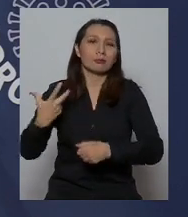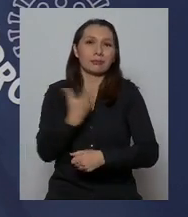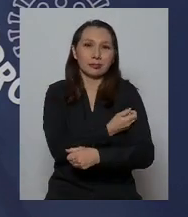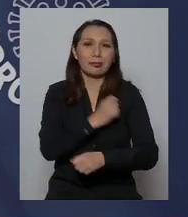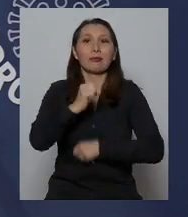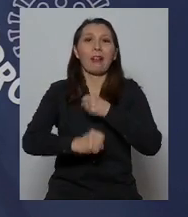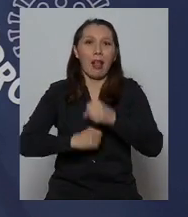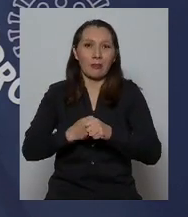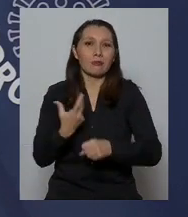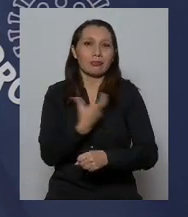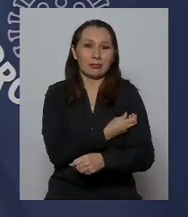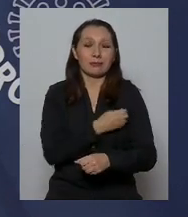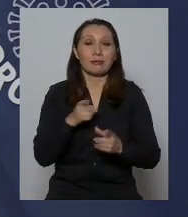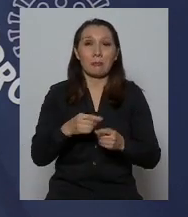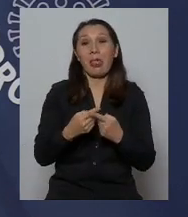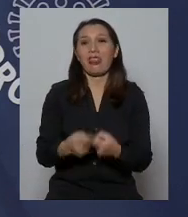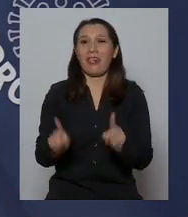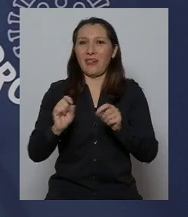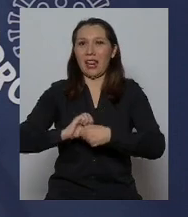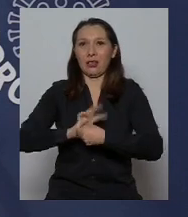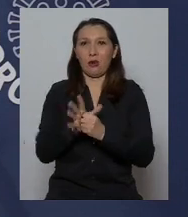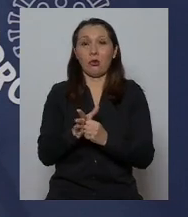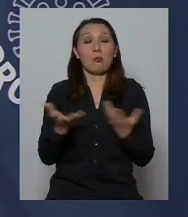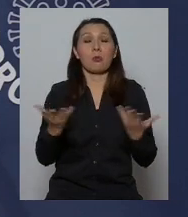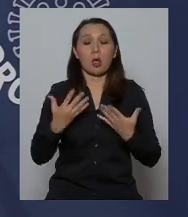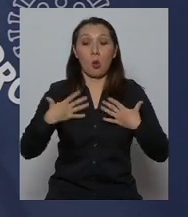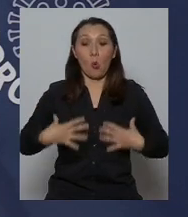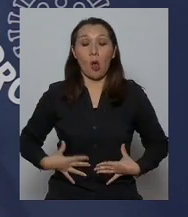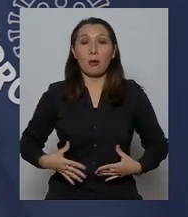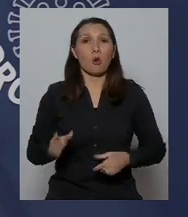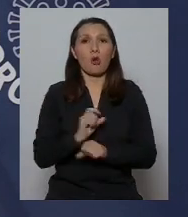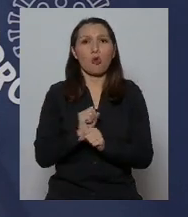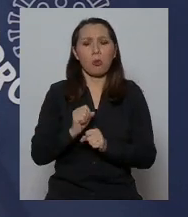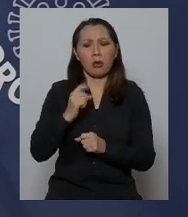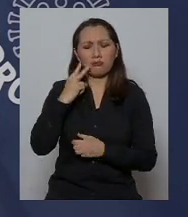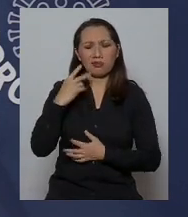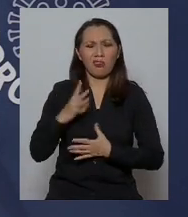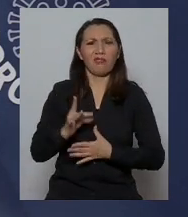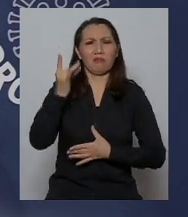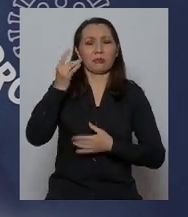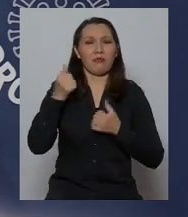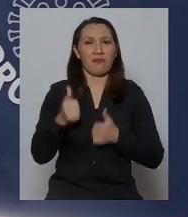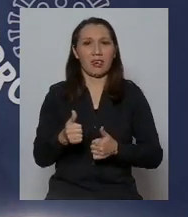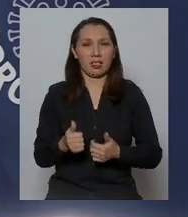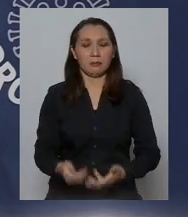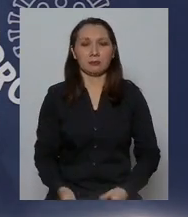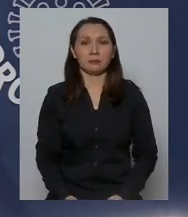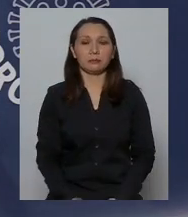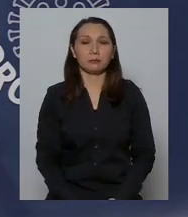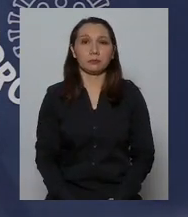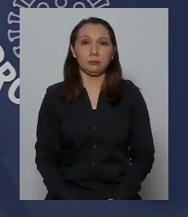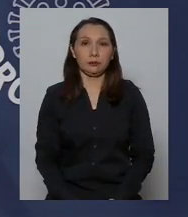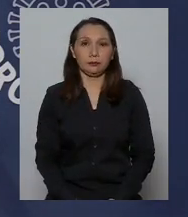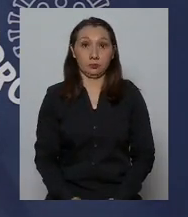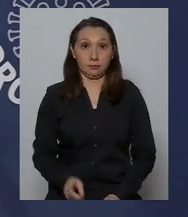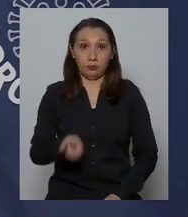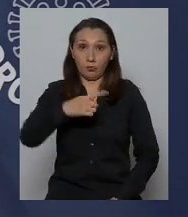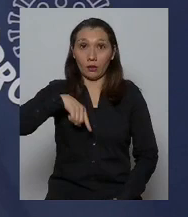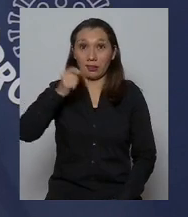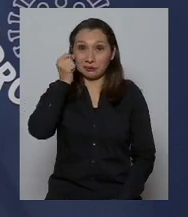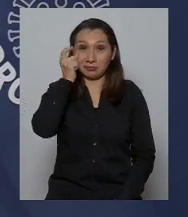cambio que hace que nuestro sistema inmunológico no lo reconozca bien. Como es